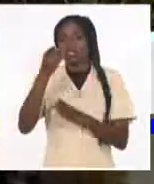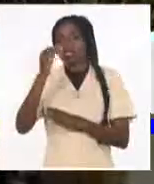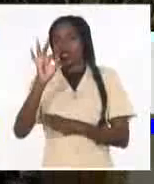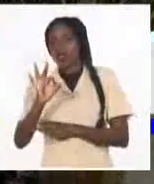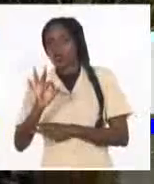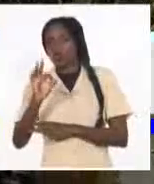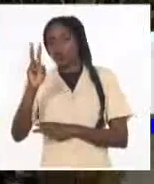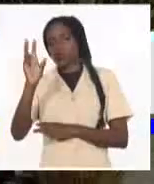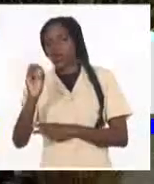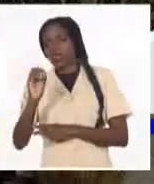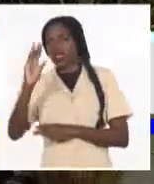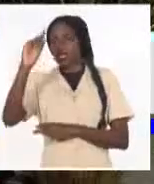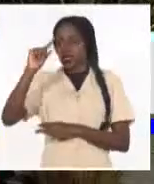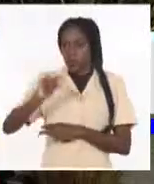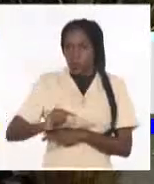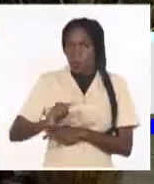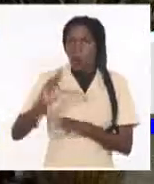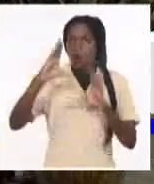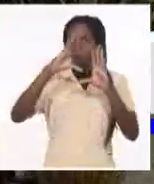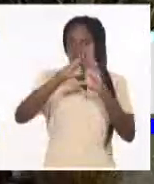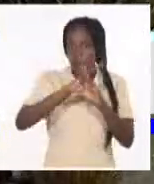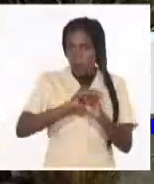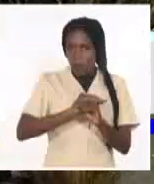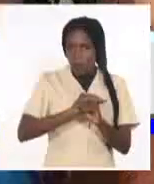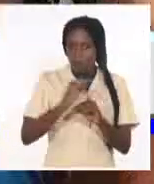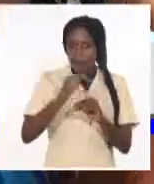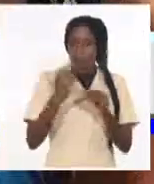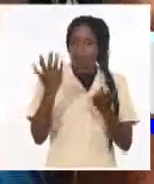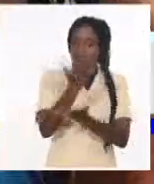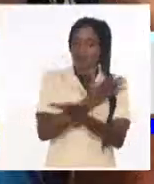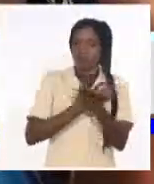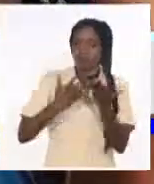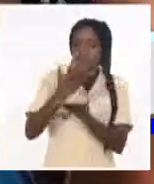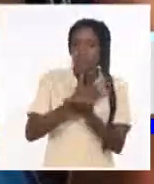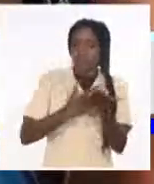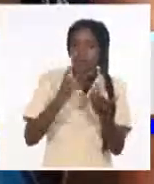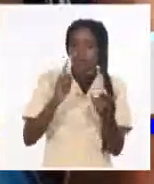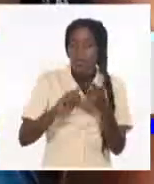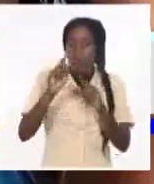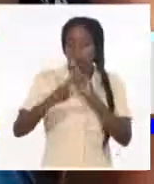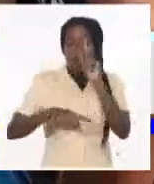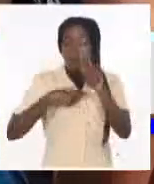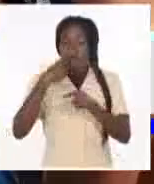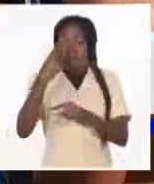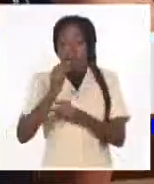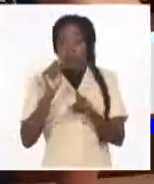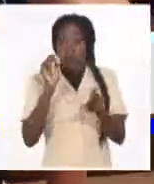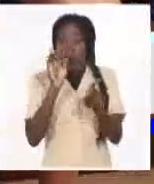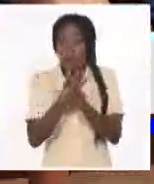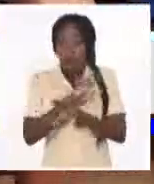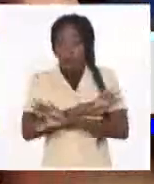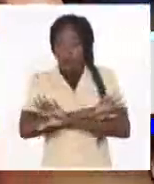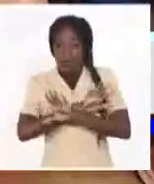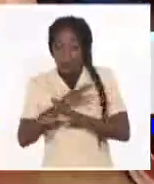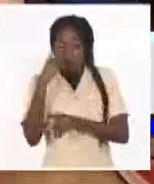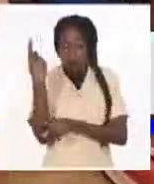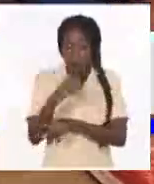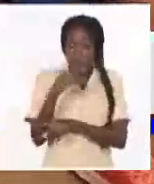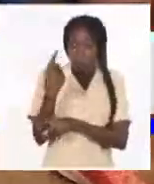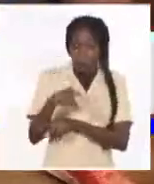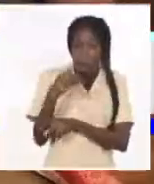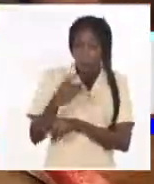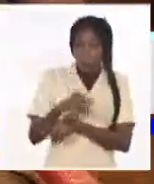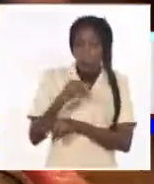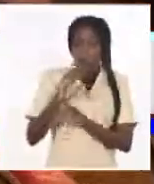vuelve a bajar en la noche. Hoy estuvieron socializando, conversando, y bueno, mañana comenzarán ya los entrenamientos para